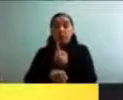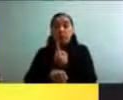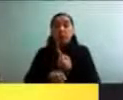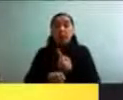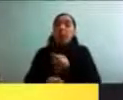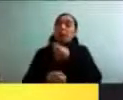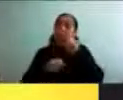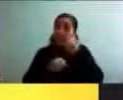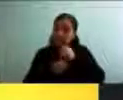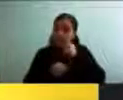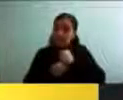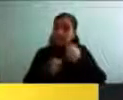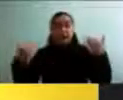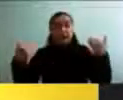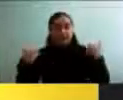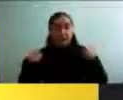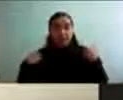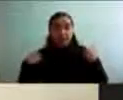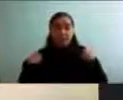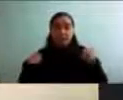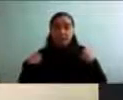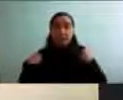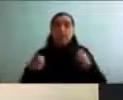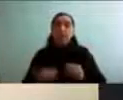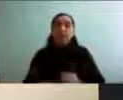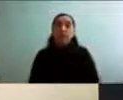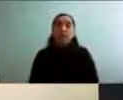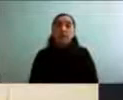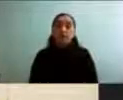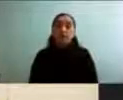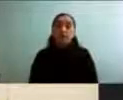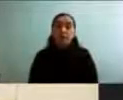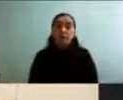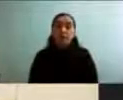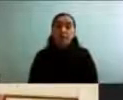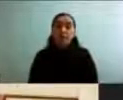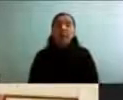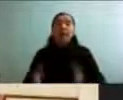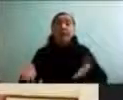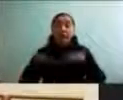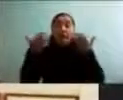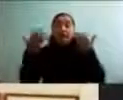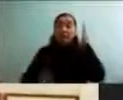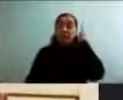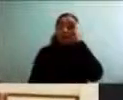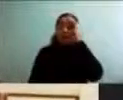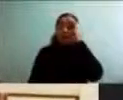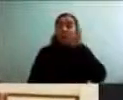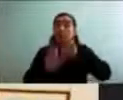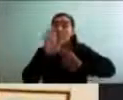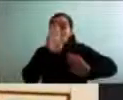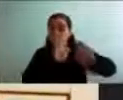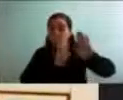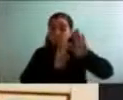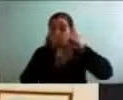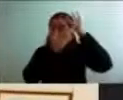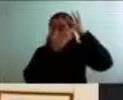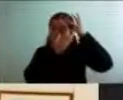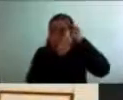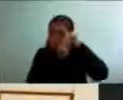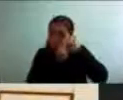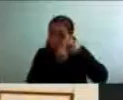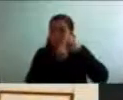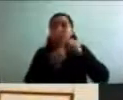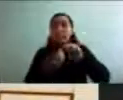30 minutos y un cognitivo 30 minutos más. Los talleres de estimulación cognitiva son para prevenir enfermedades como el timer, la teoría de